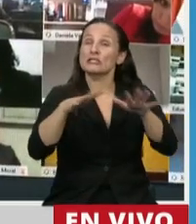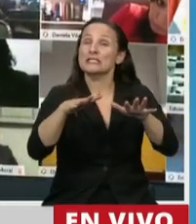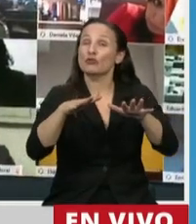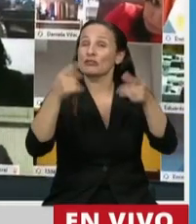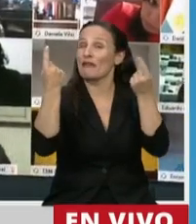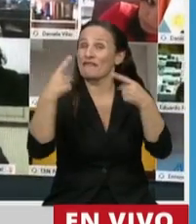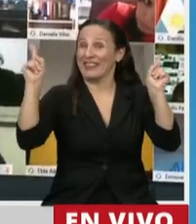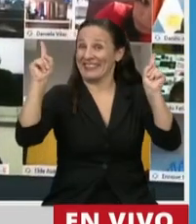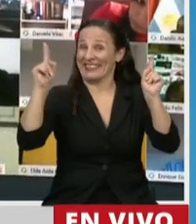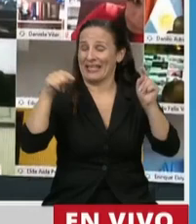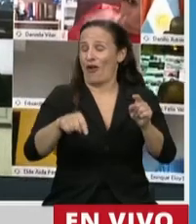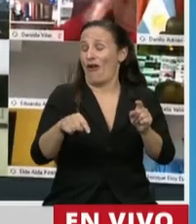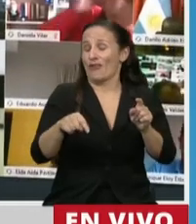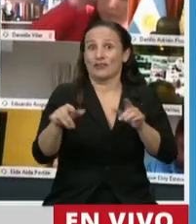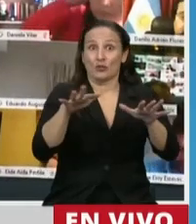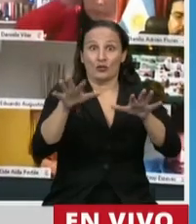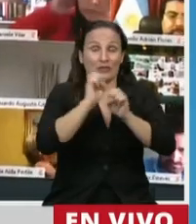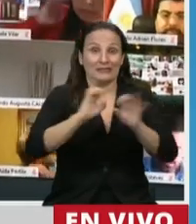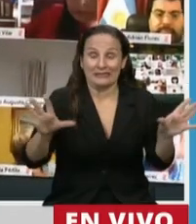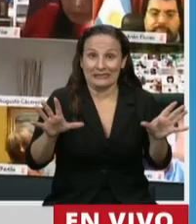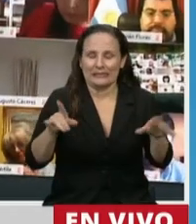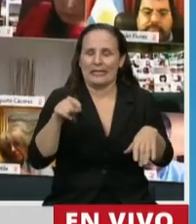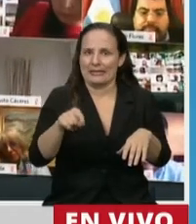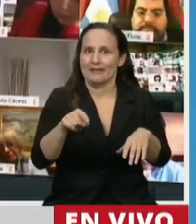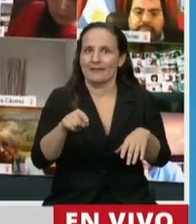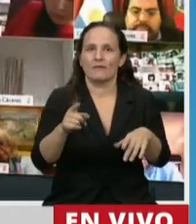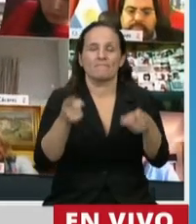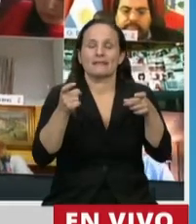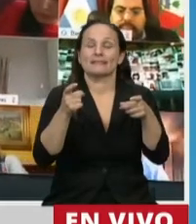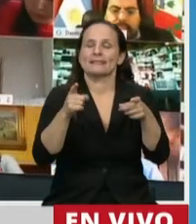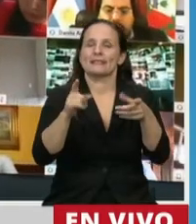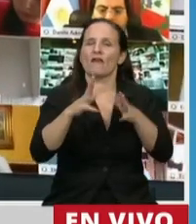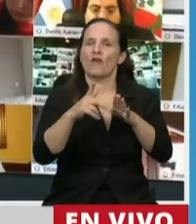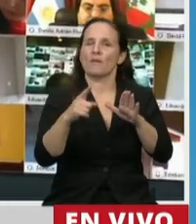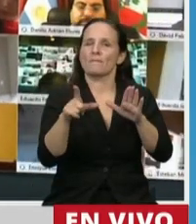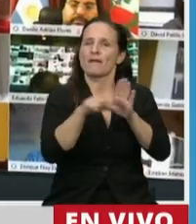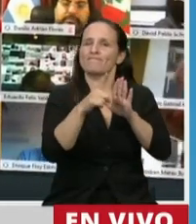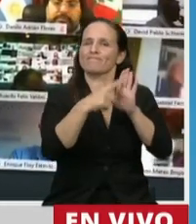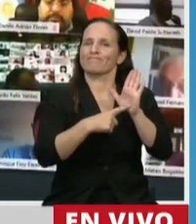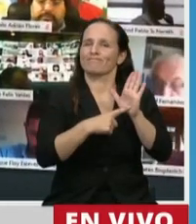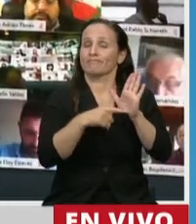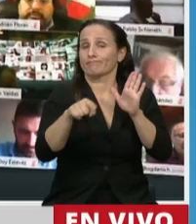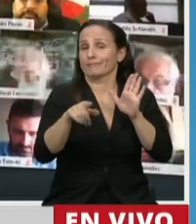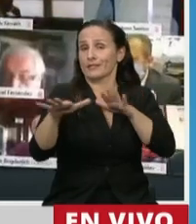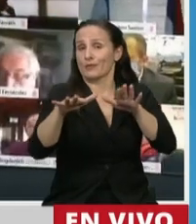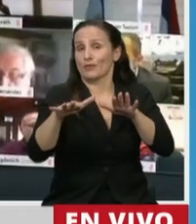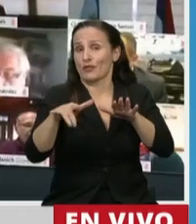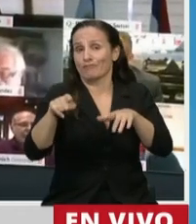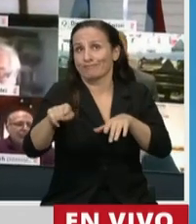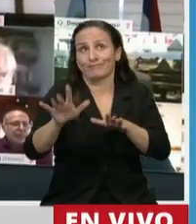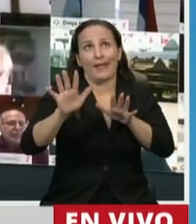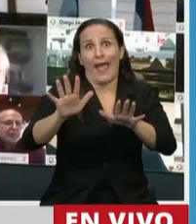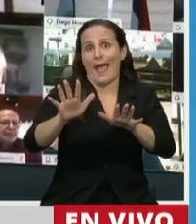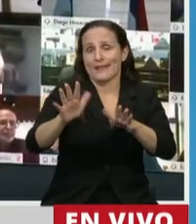que estamos viviendo, de la tragedia que estamos viviendo, para darle un marco normativo a lo que forzosamente nos